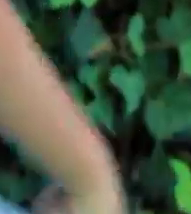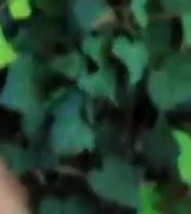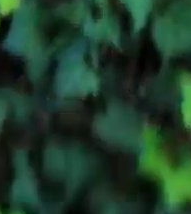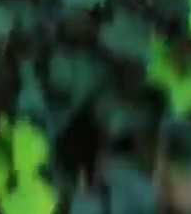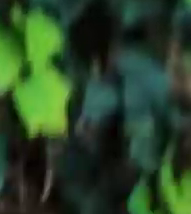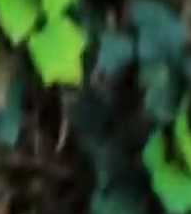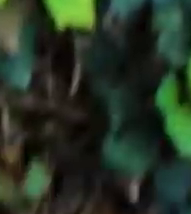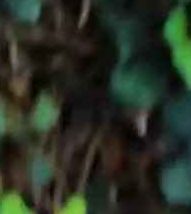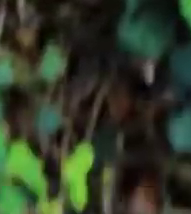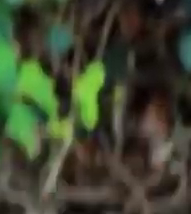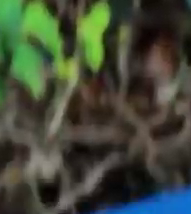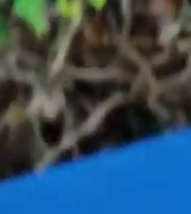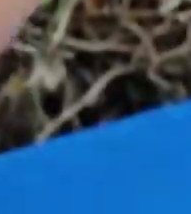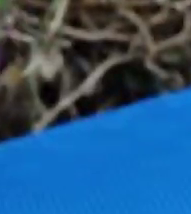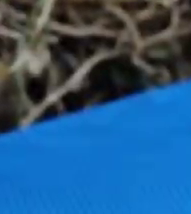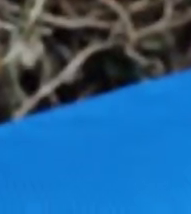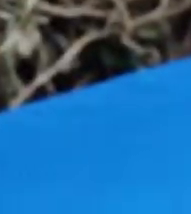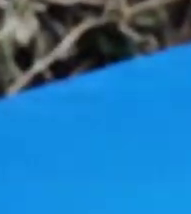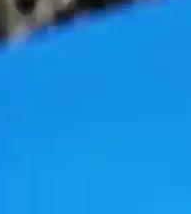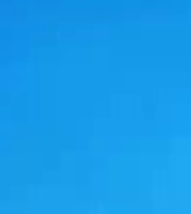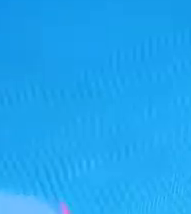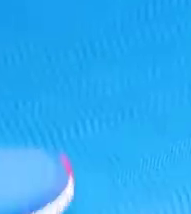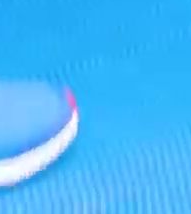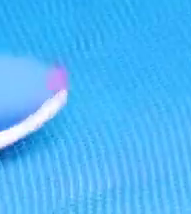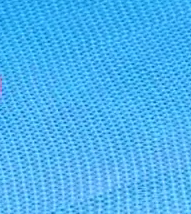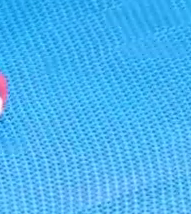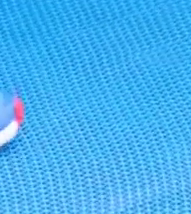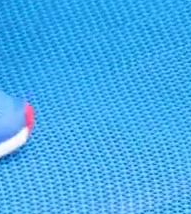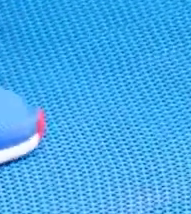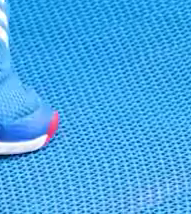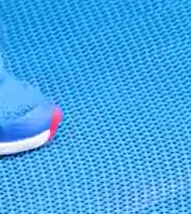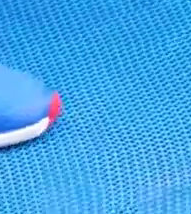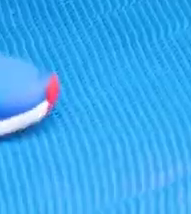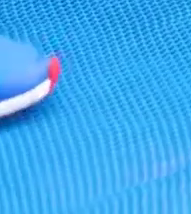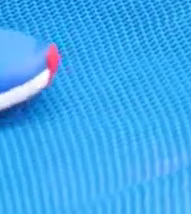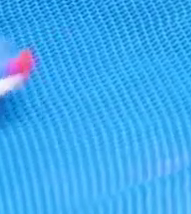del mismo pie. Bien. Bien.